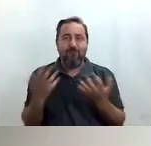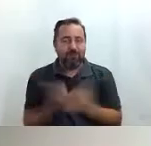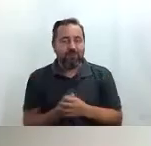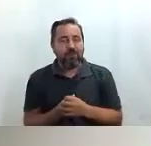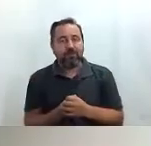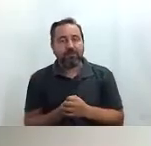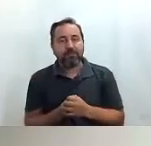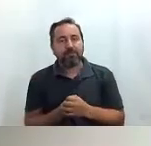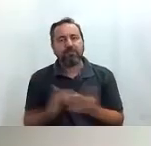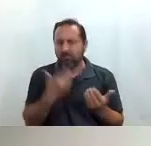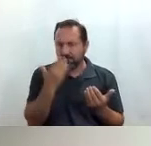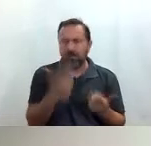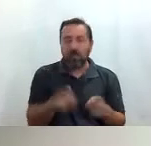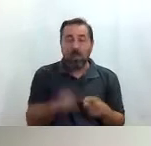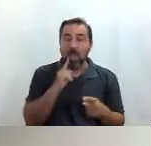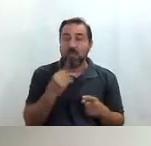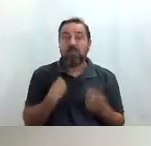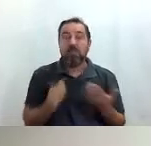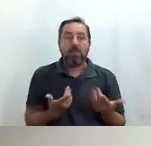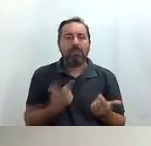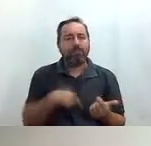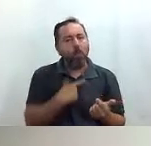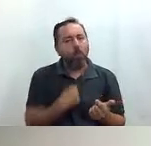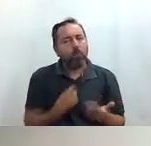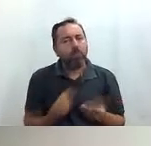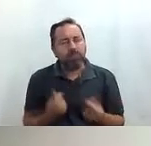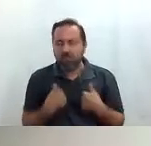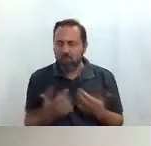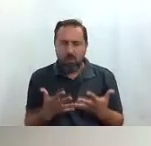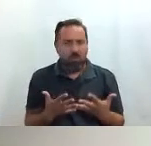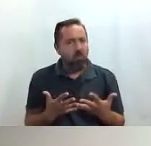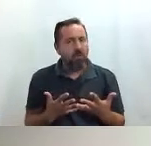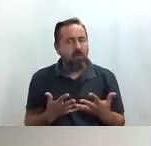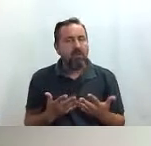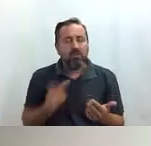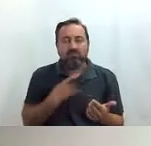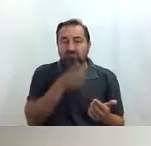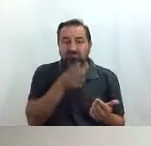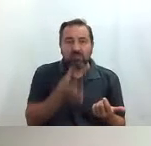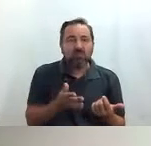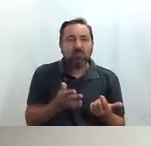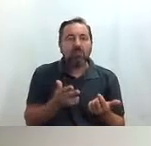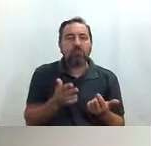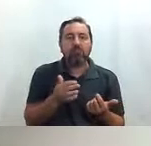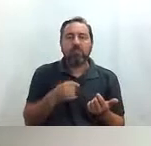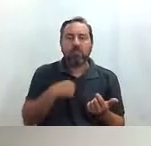la verdad es que llama muchísimo la atención gusta mucho a mí me encanta me parece fascinante no me no me canso de verla y